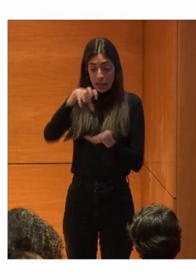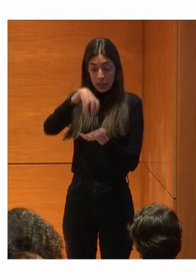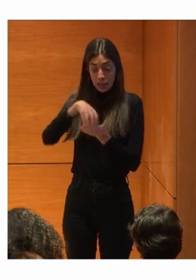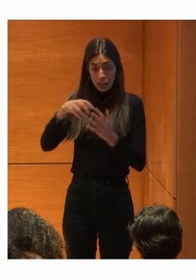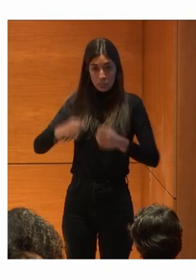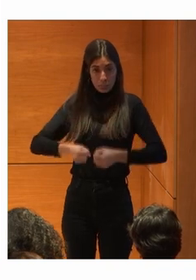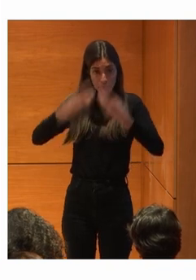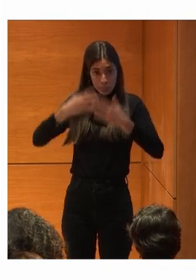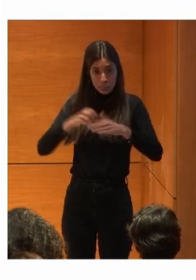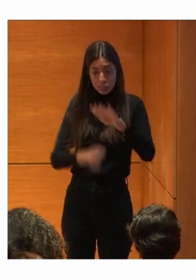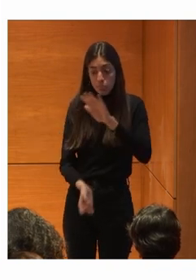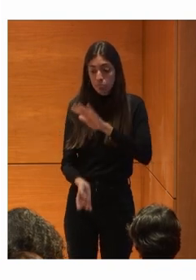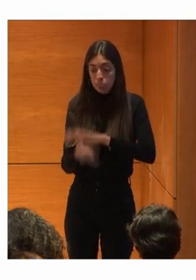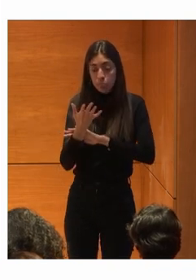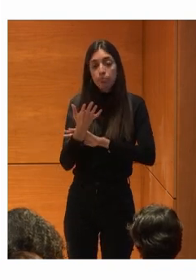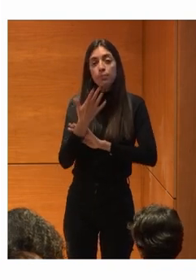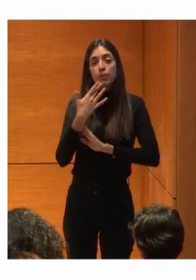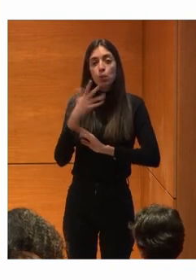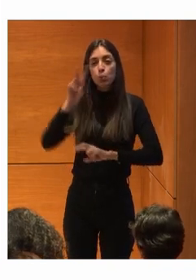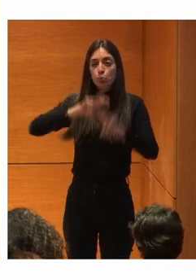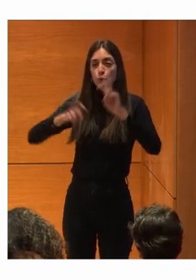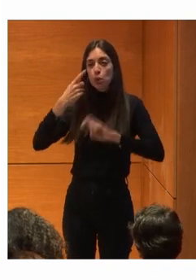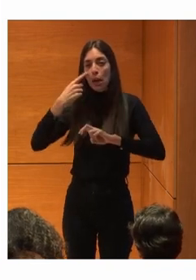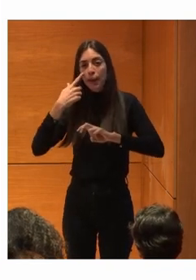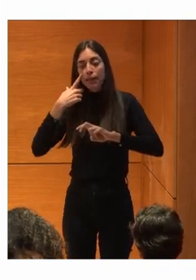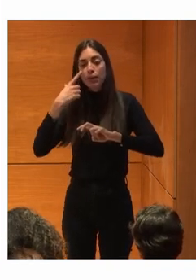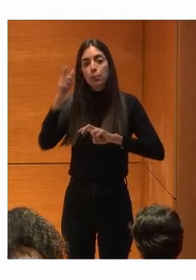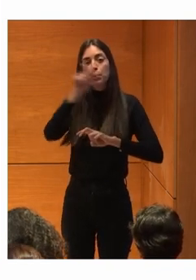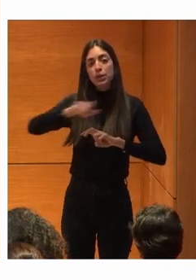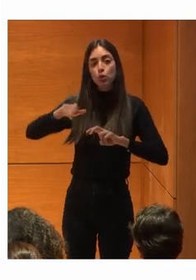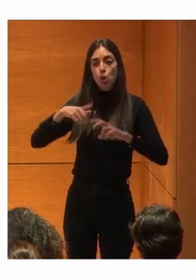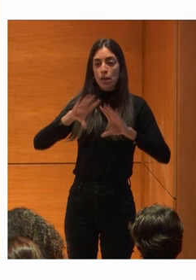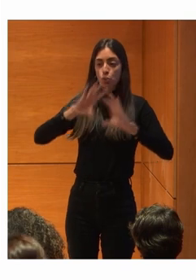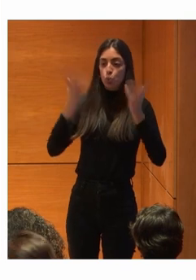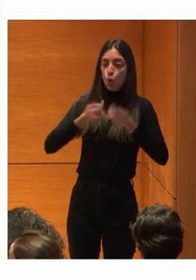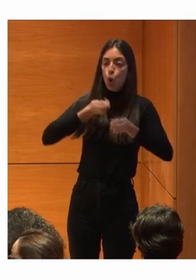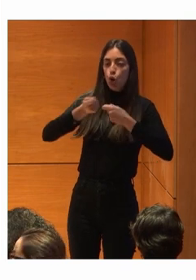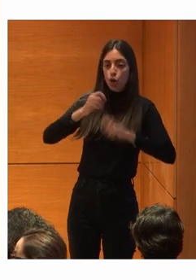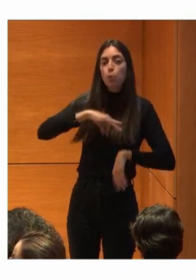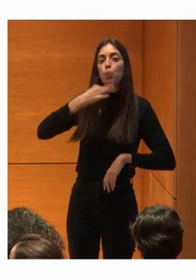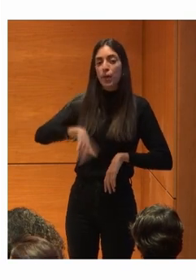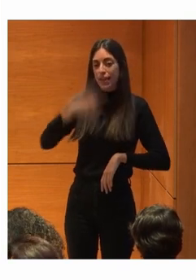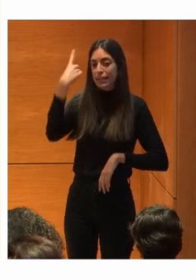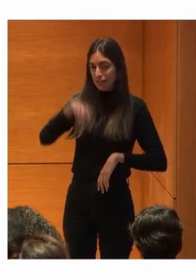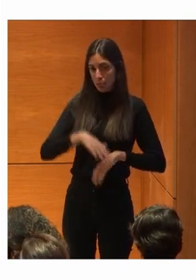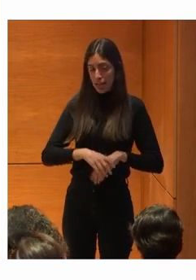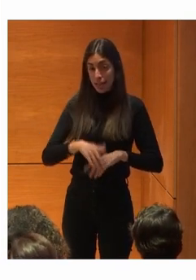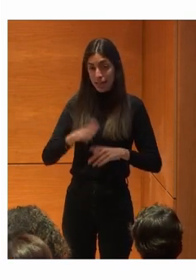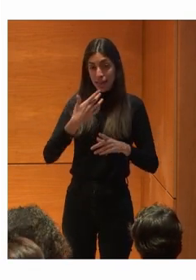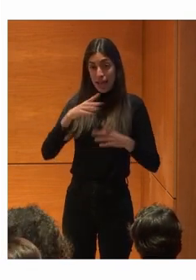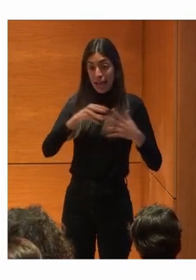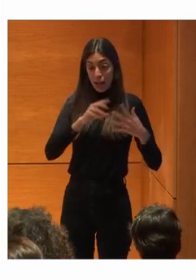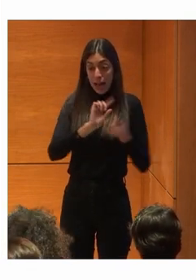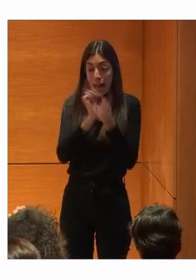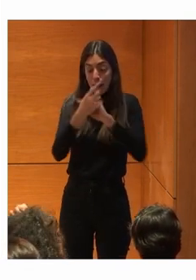promover Personas que sepan Dirigir el mundo Que sepan liderar Los cambios Y que en esos cambios